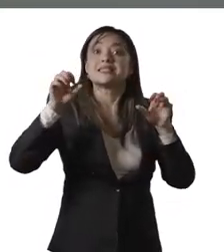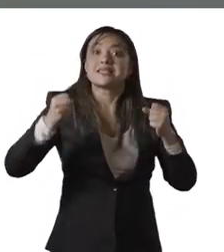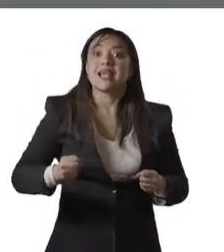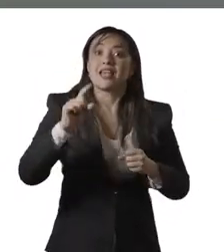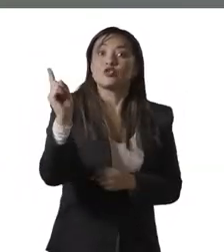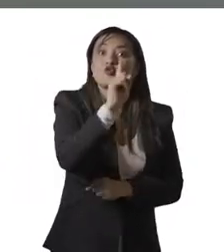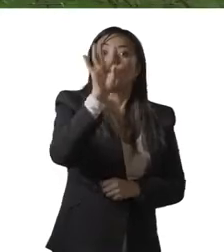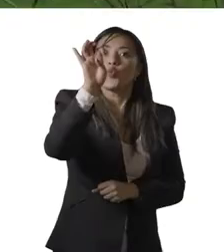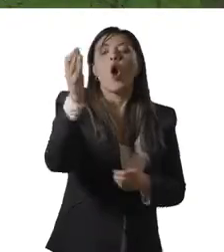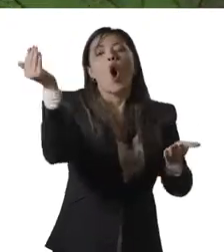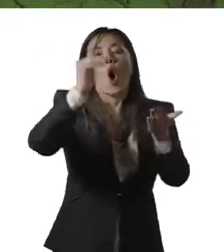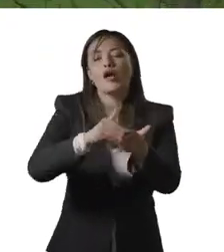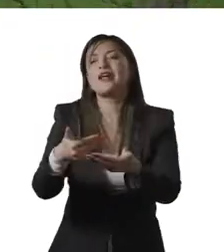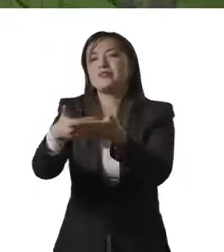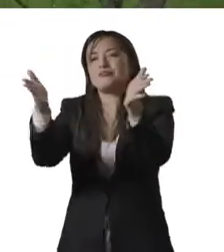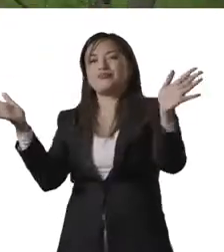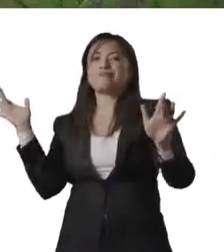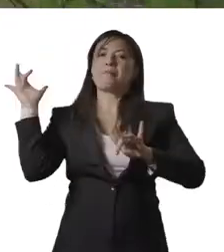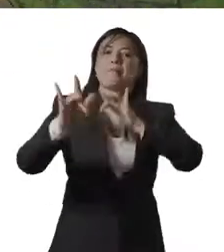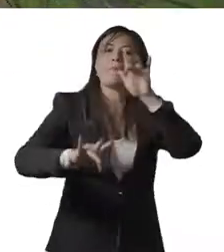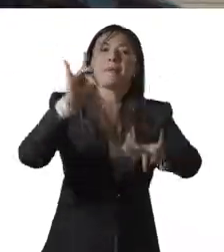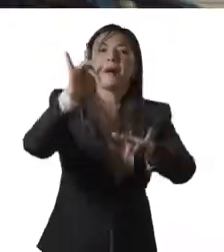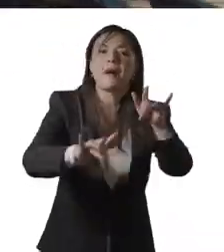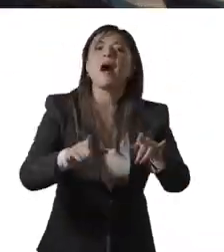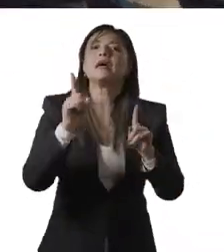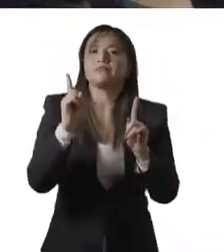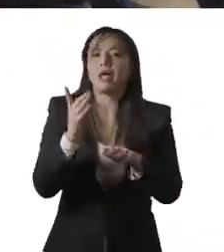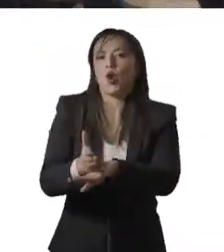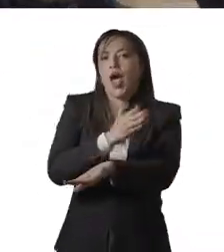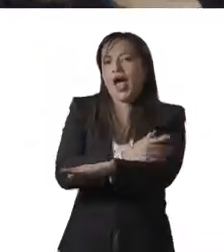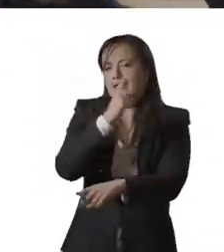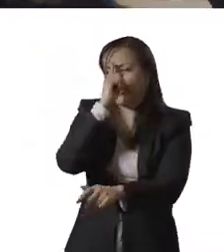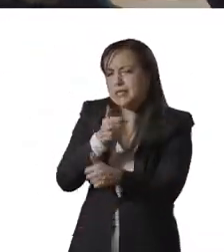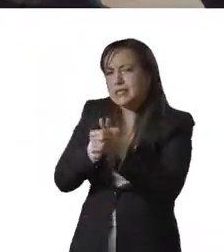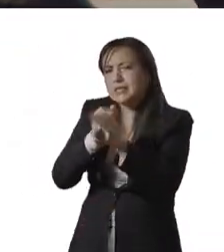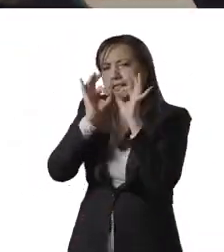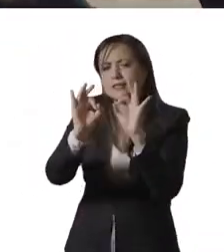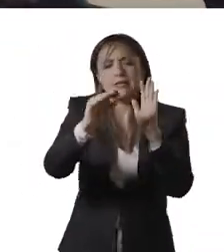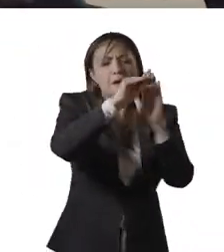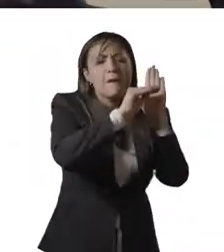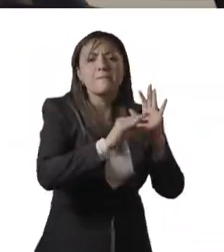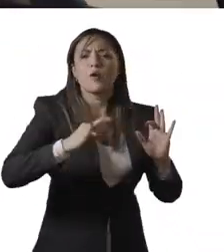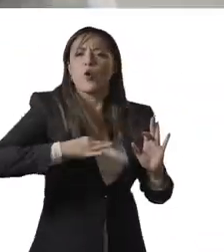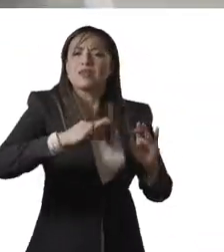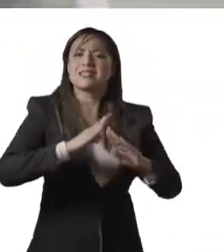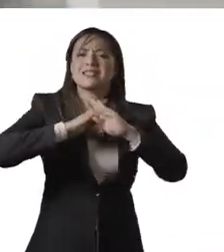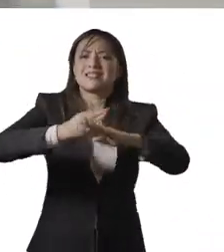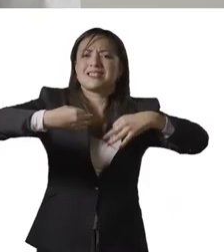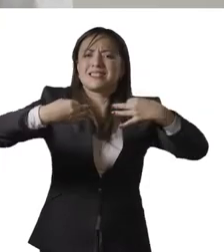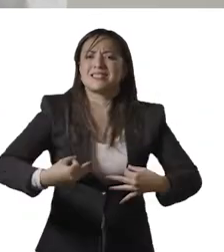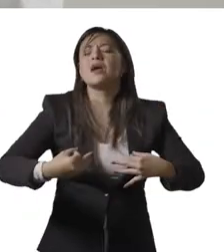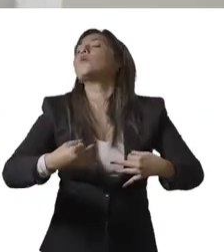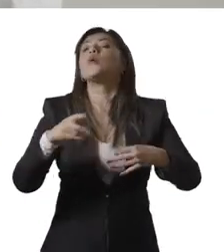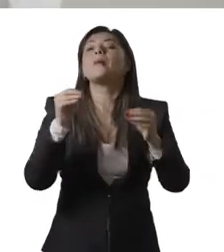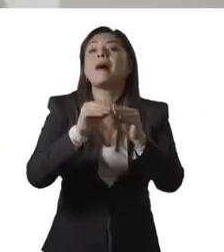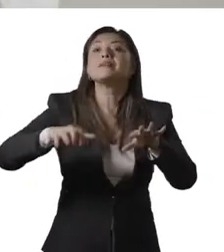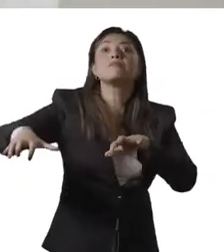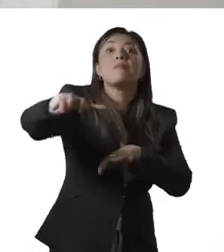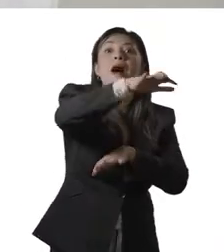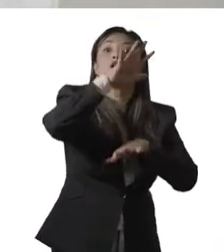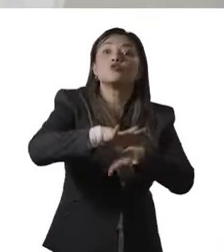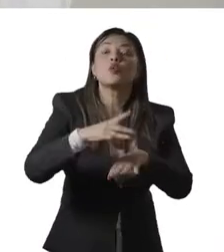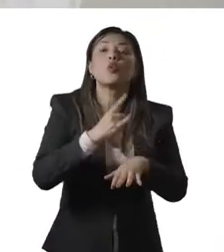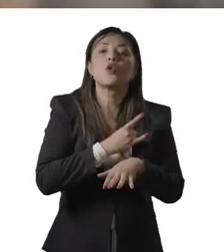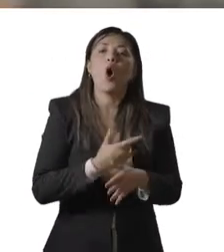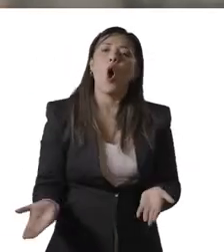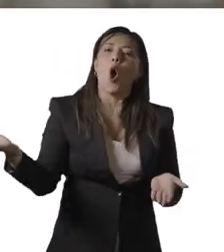volvieron a abrir sus puertas a la presencialidad, siguiendo un cuidadoso protocolo de bioseguridad y así, nuestros campus